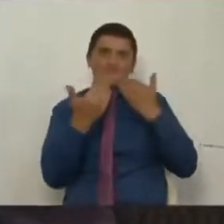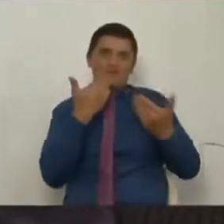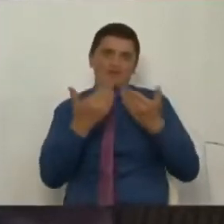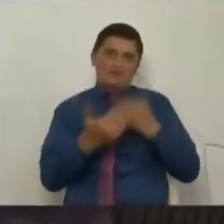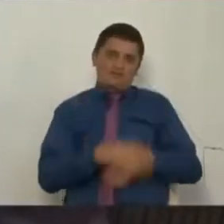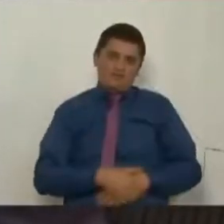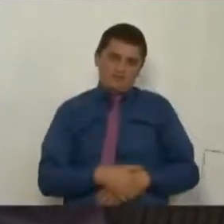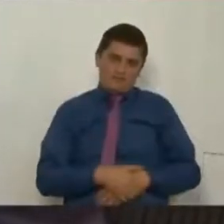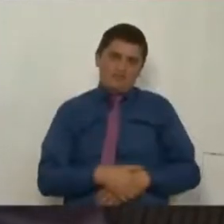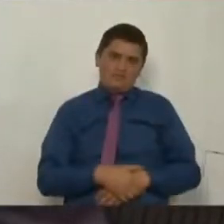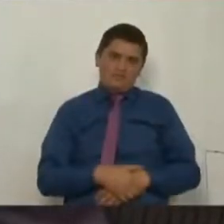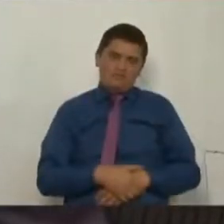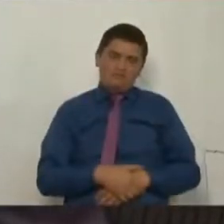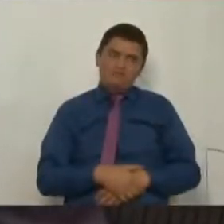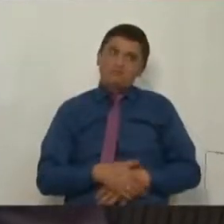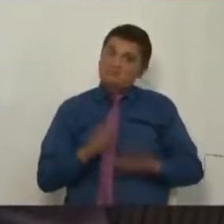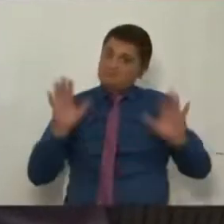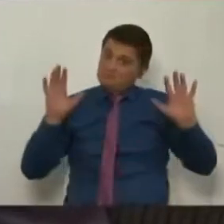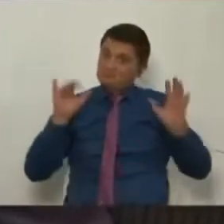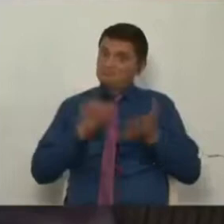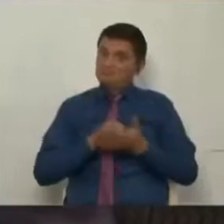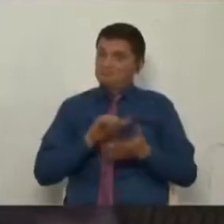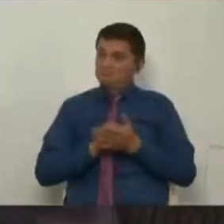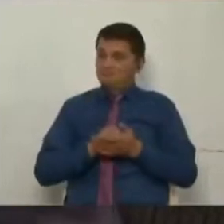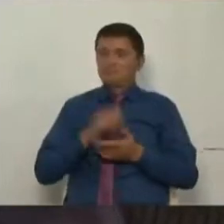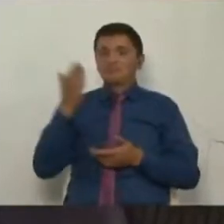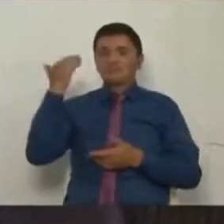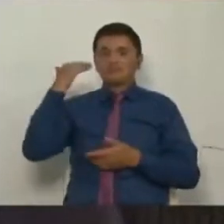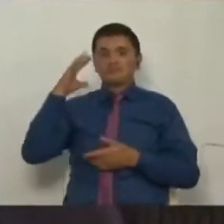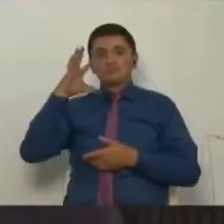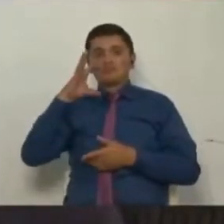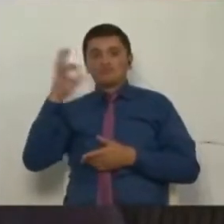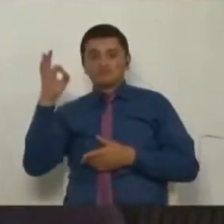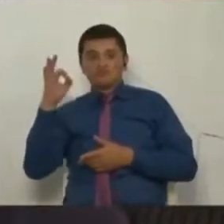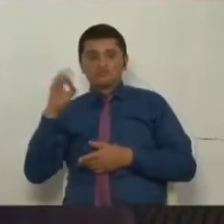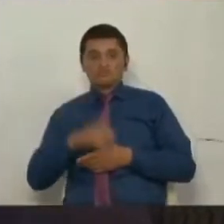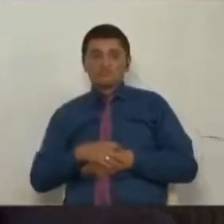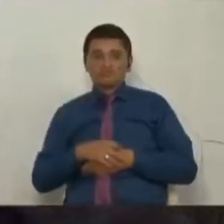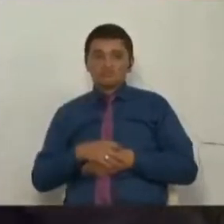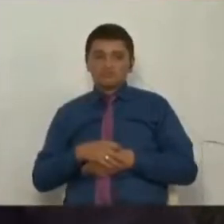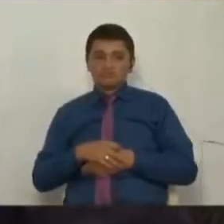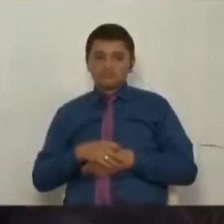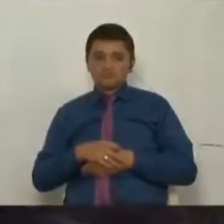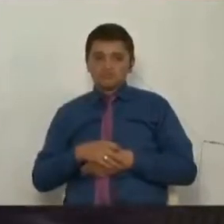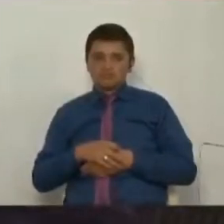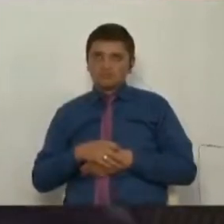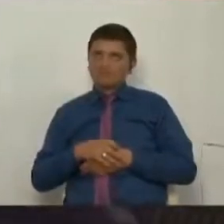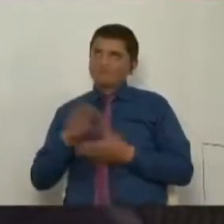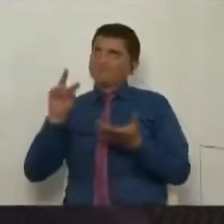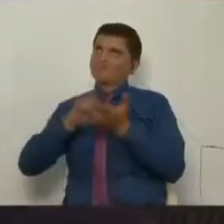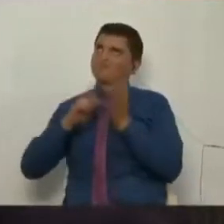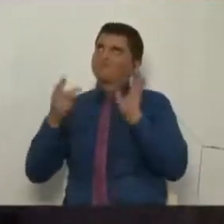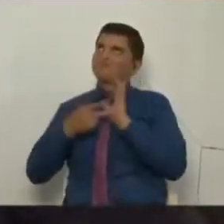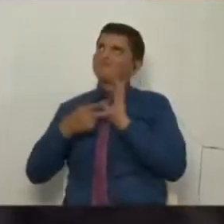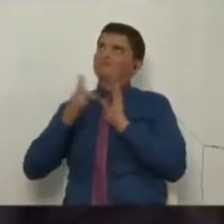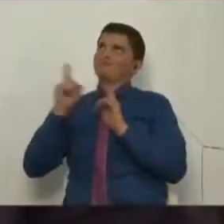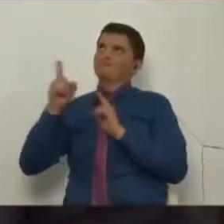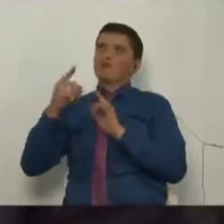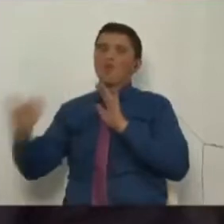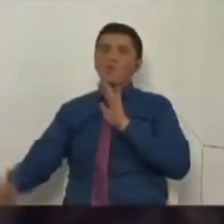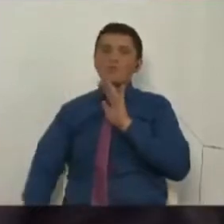A lo mejor por eso el hombre que significó la